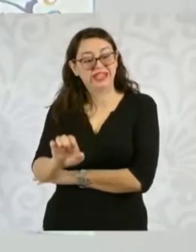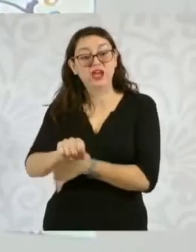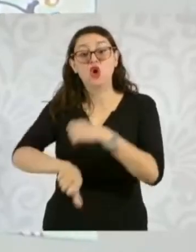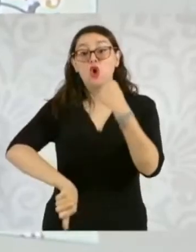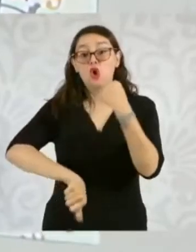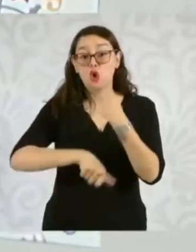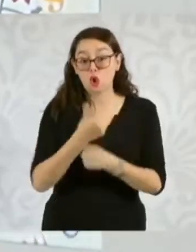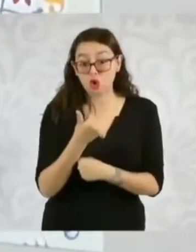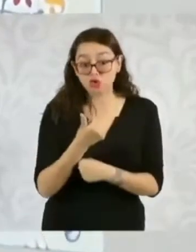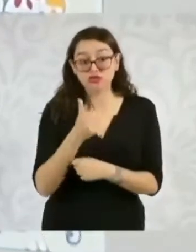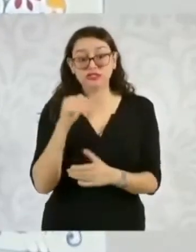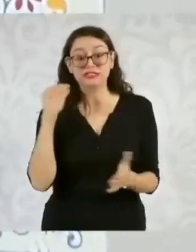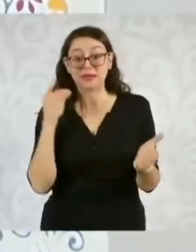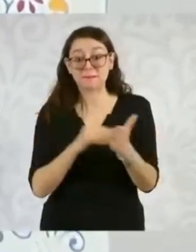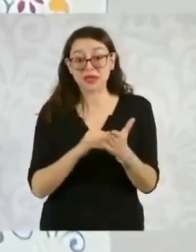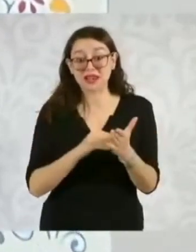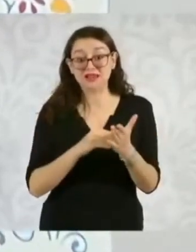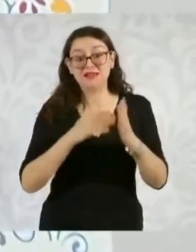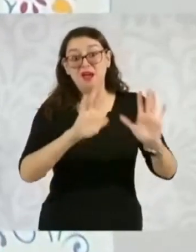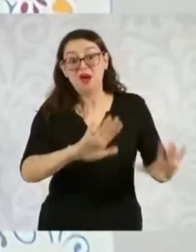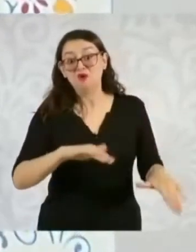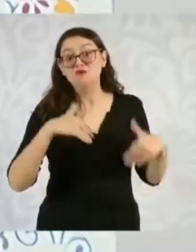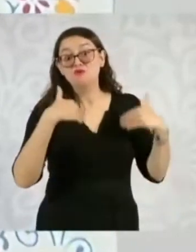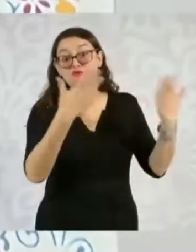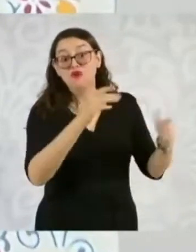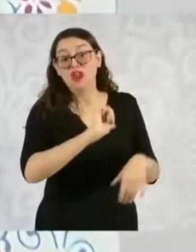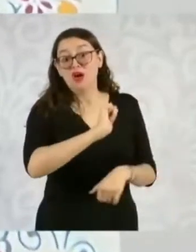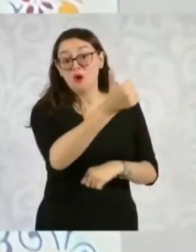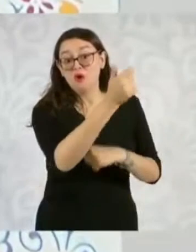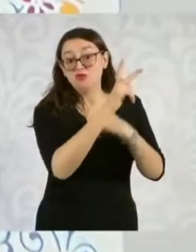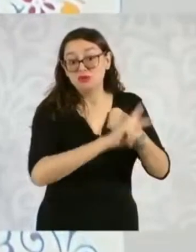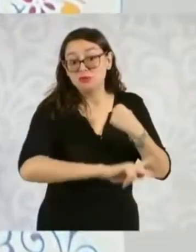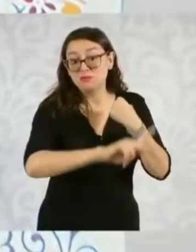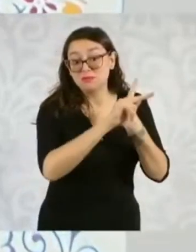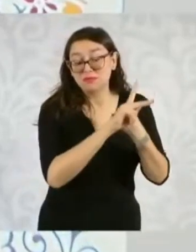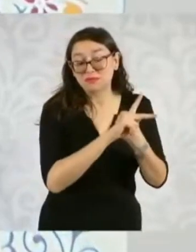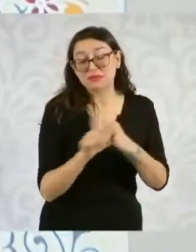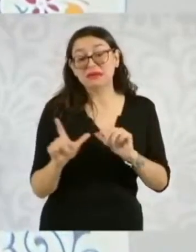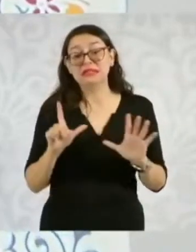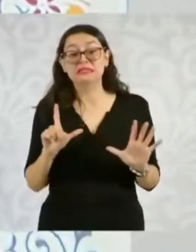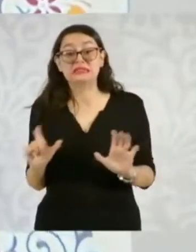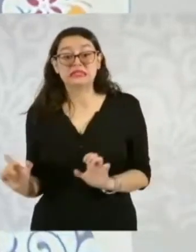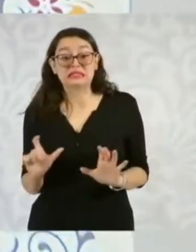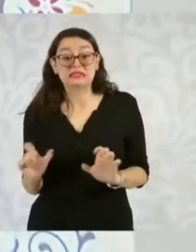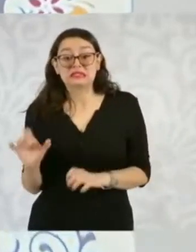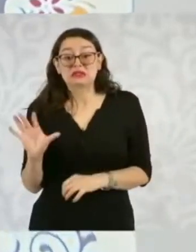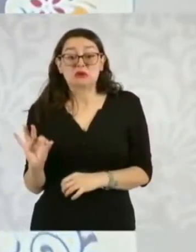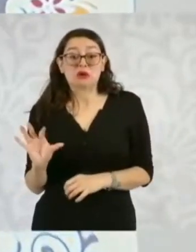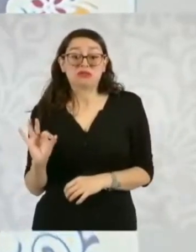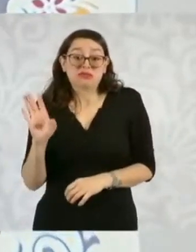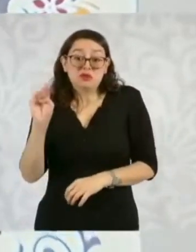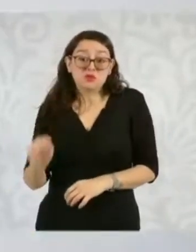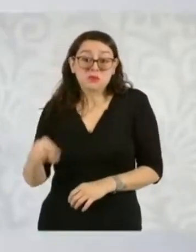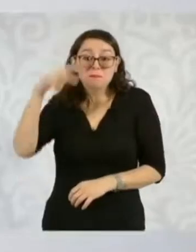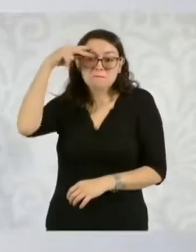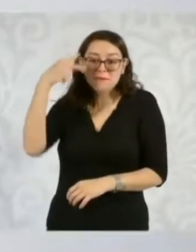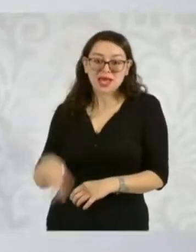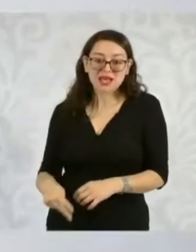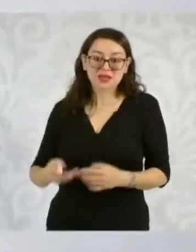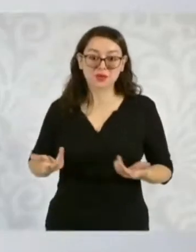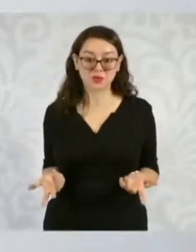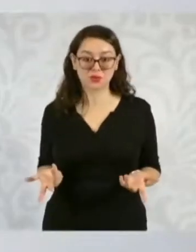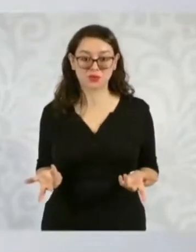son de extranjeros y sólo 749 son de mexicanos.